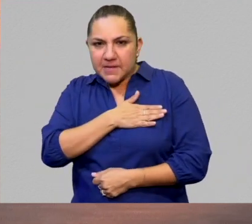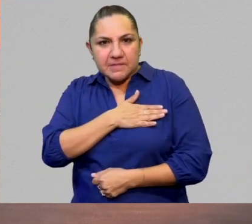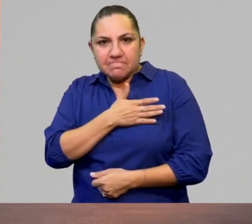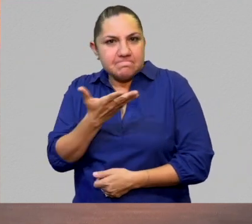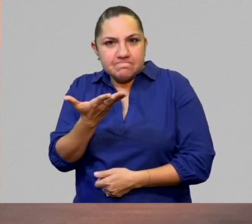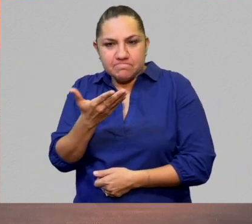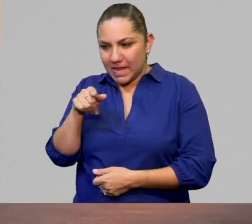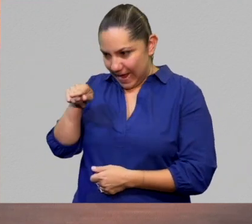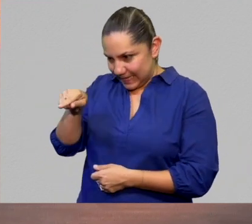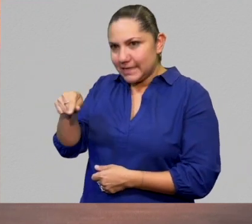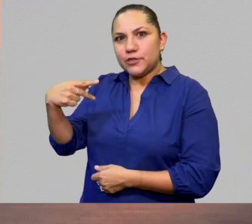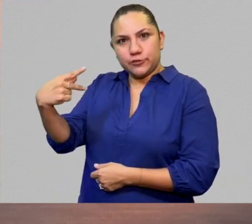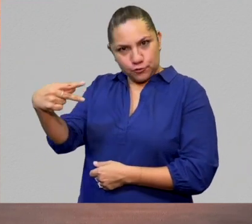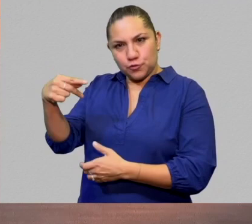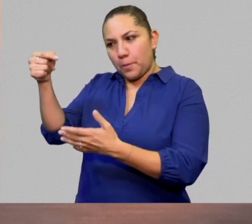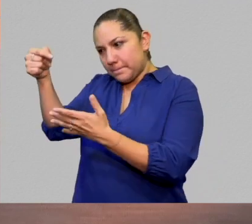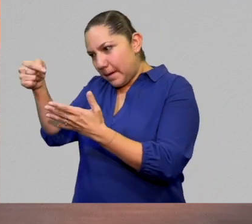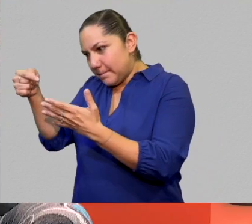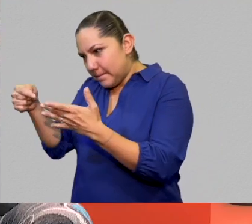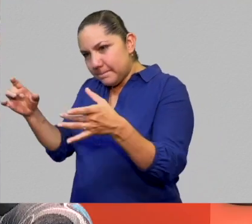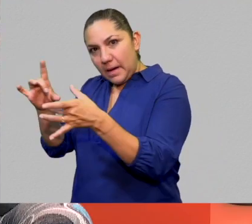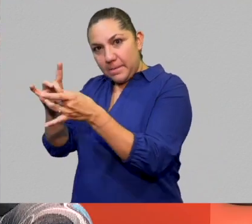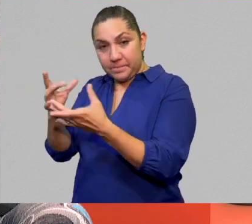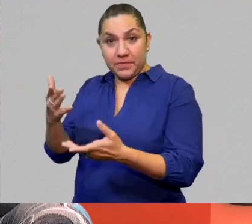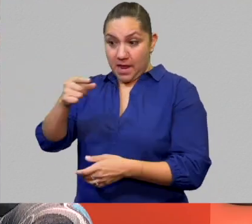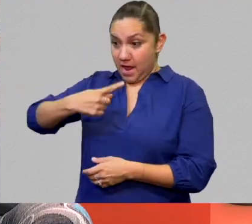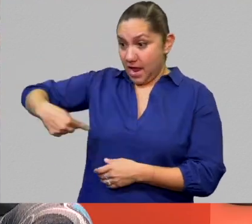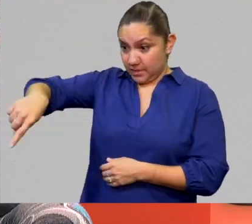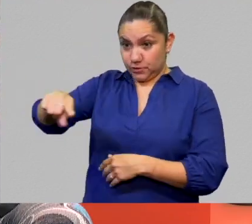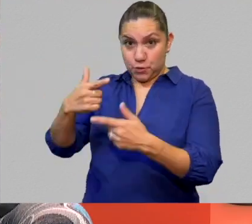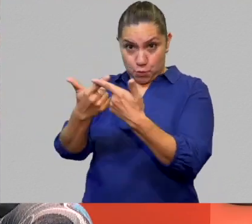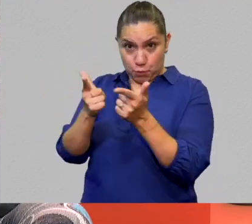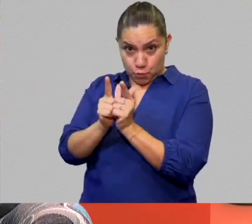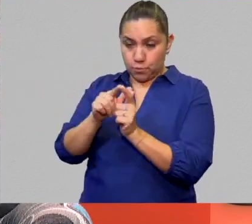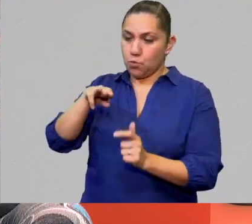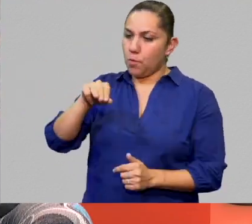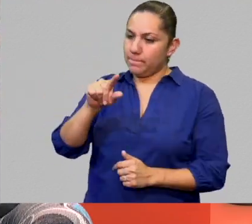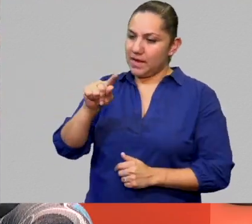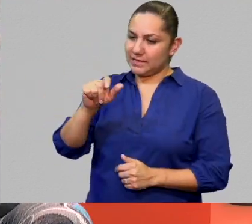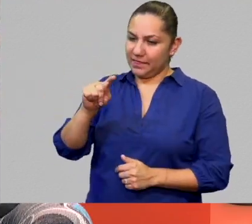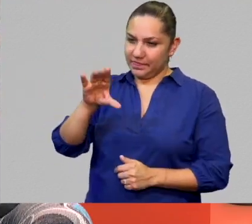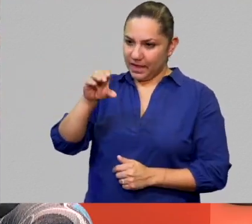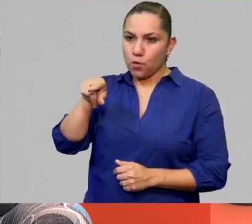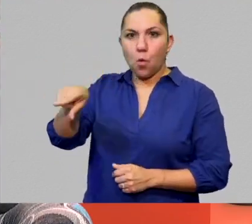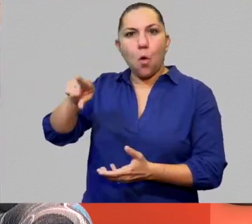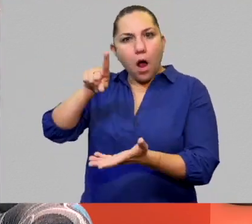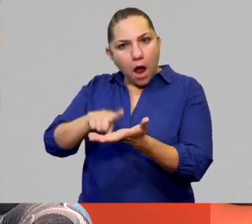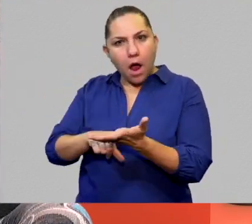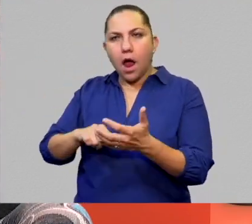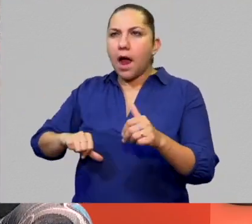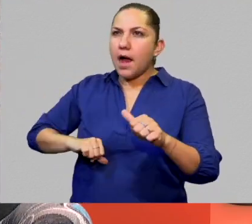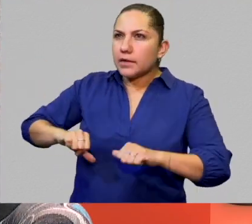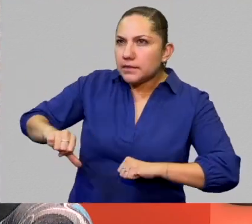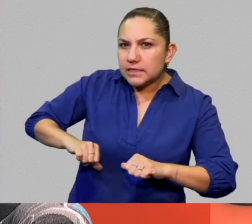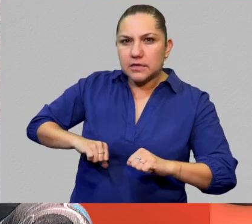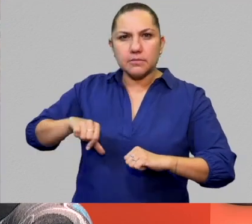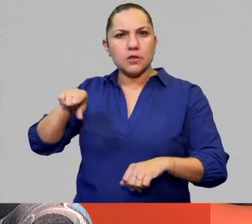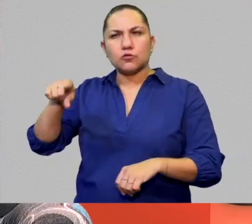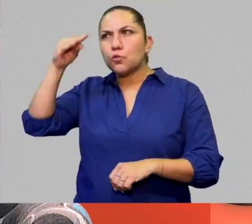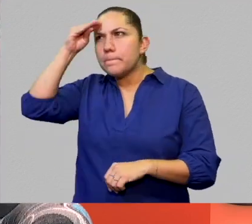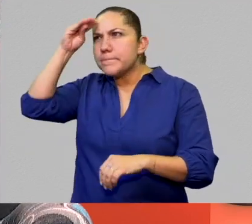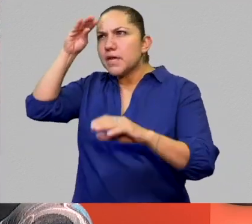dentro de la cultura mazateca actividades, hay una forma de pensar,